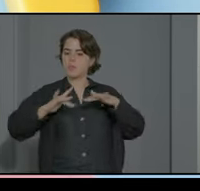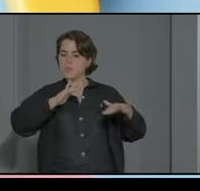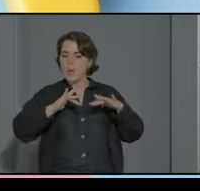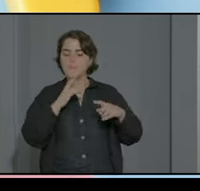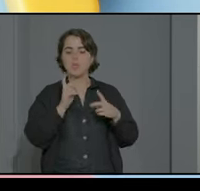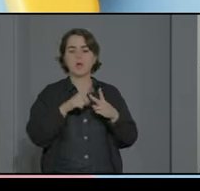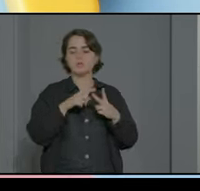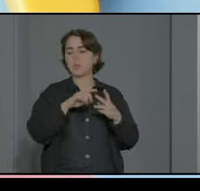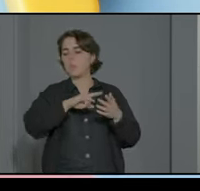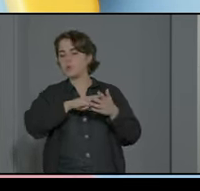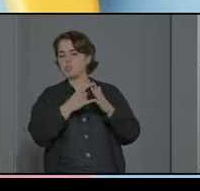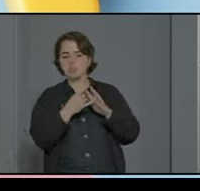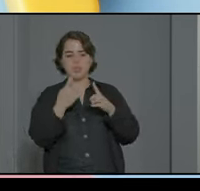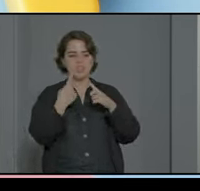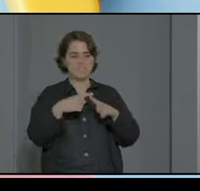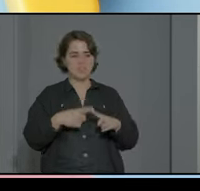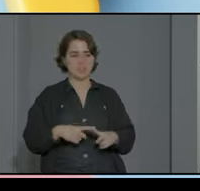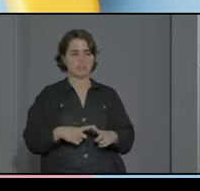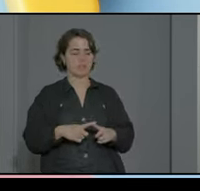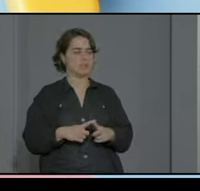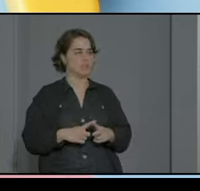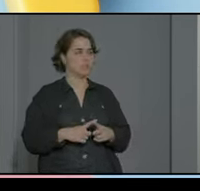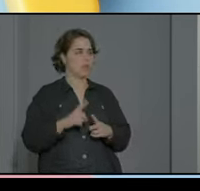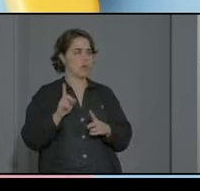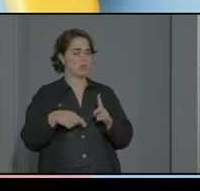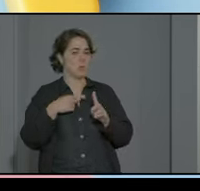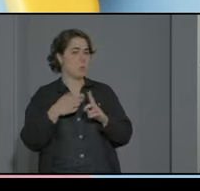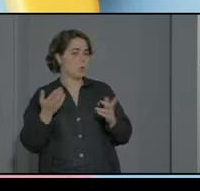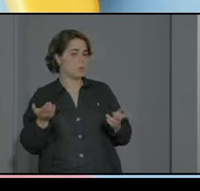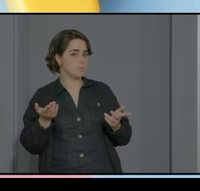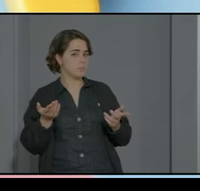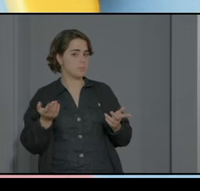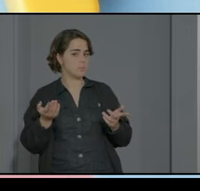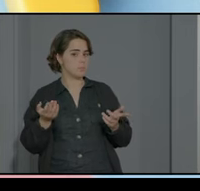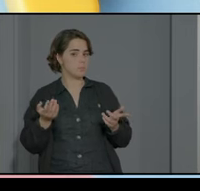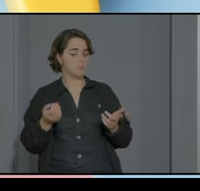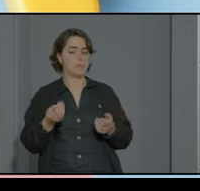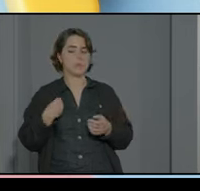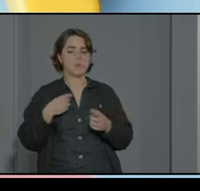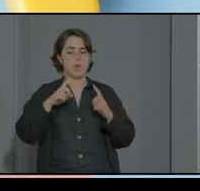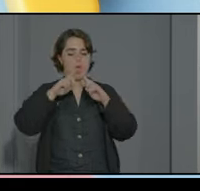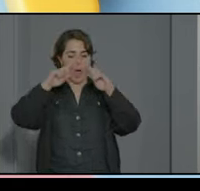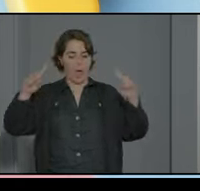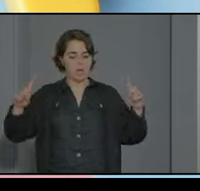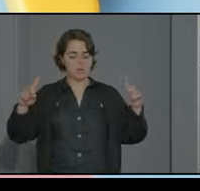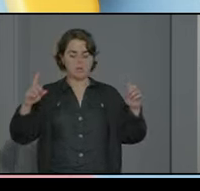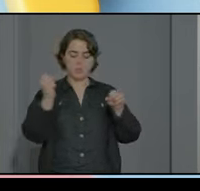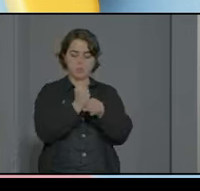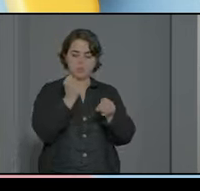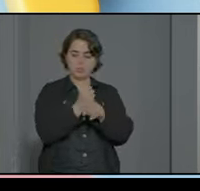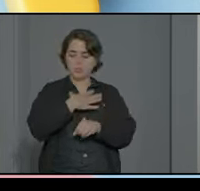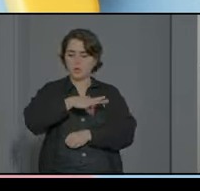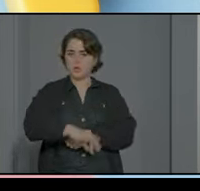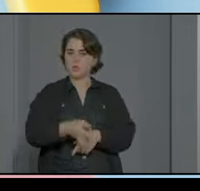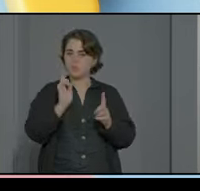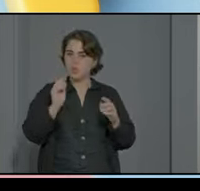proyectos para poder trabajar a lo largo de todo el año no solamente pues